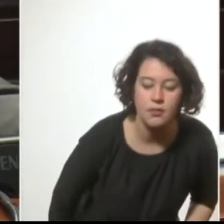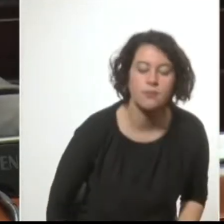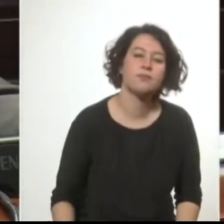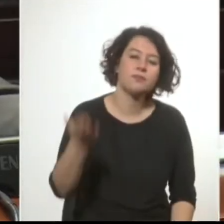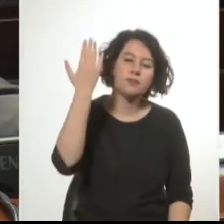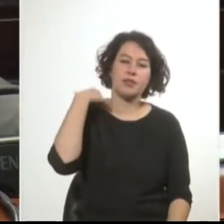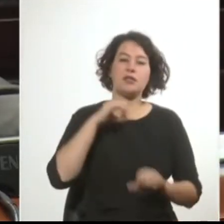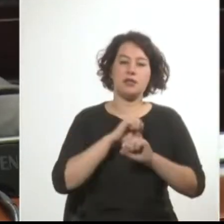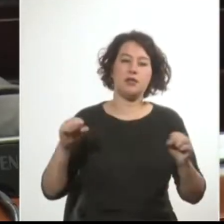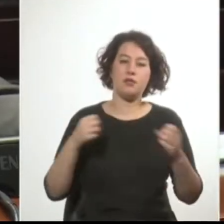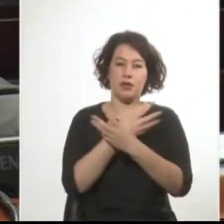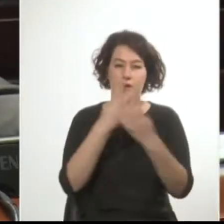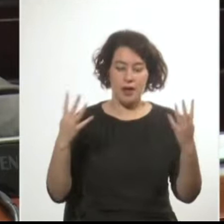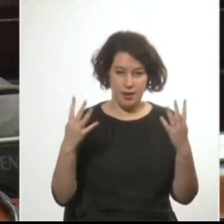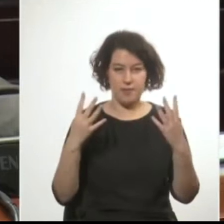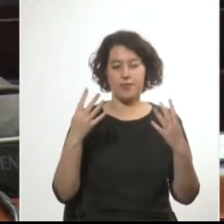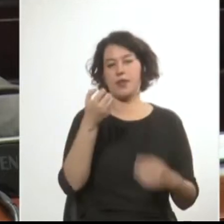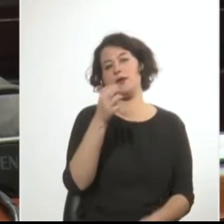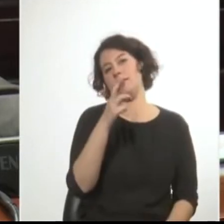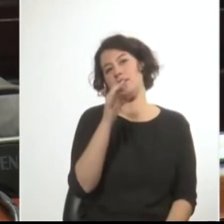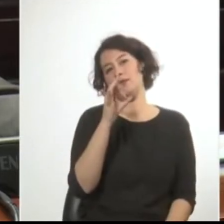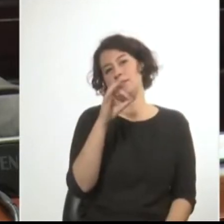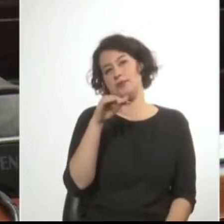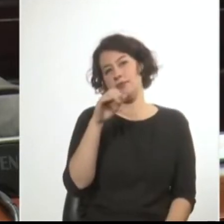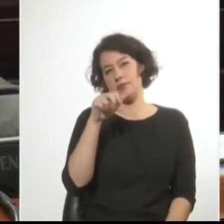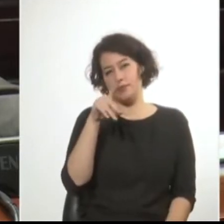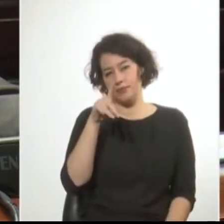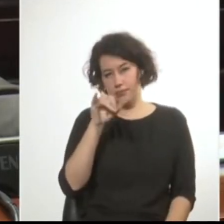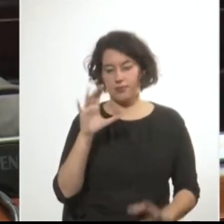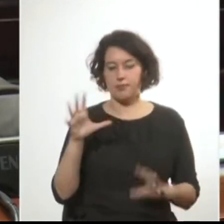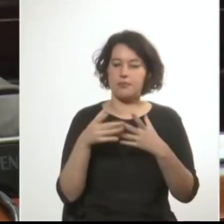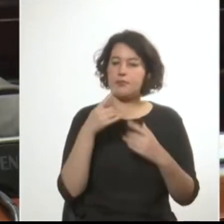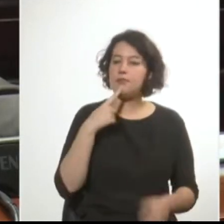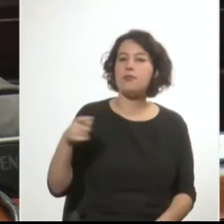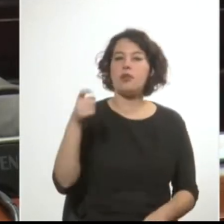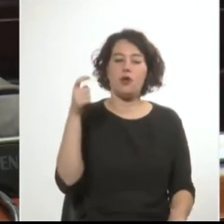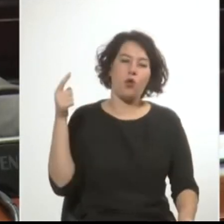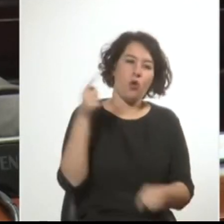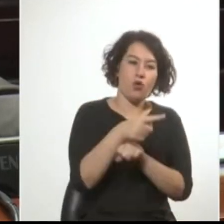Uruguay, Rodney de Airismendi, se opuso a la moción aprobada.